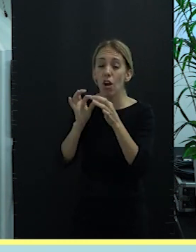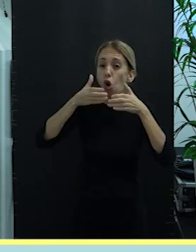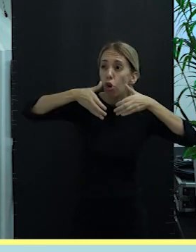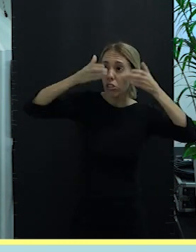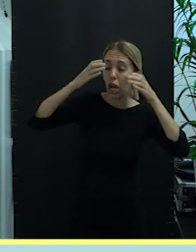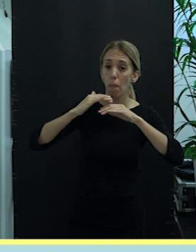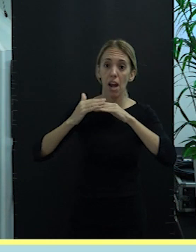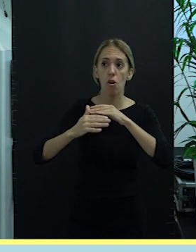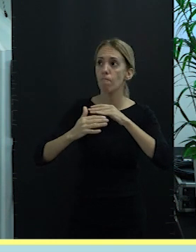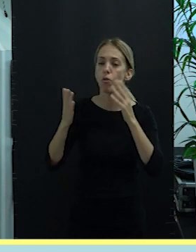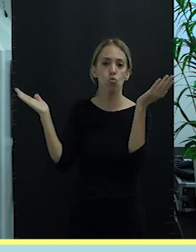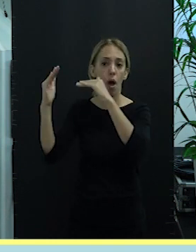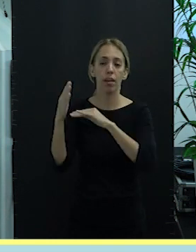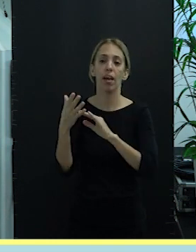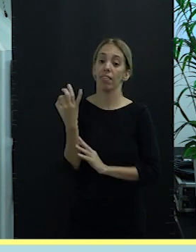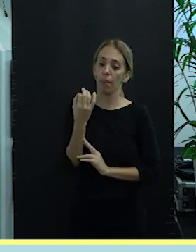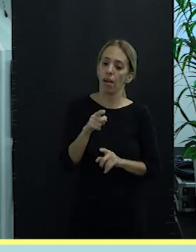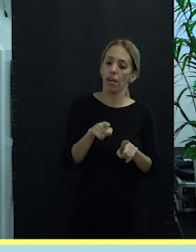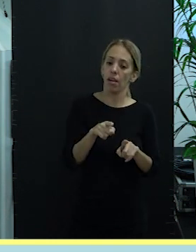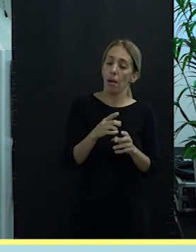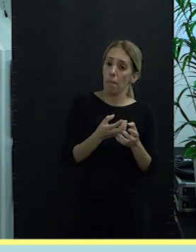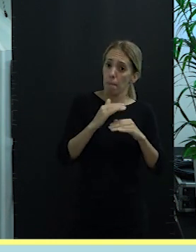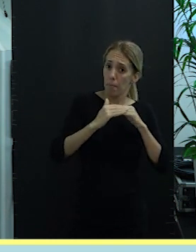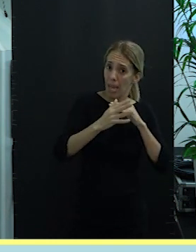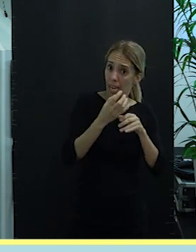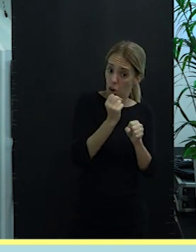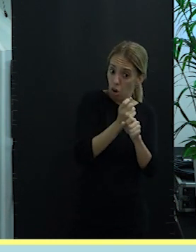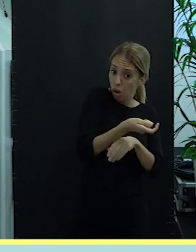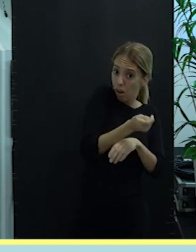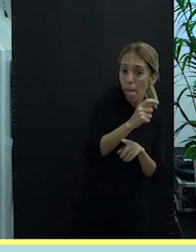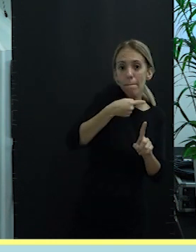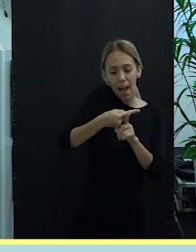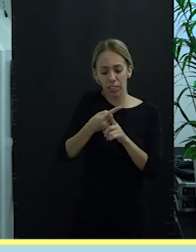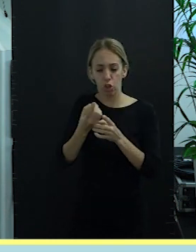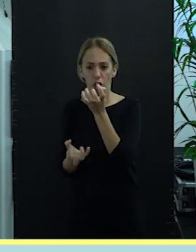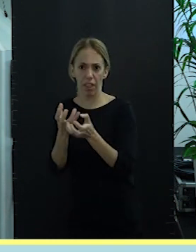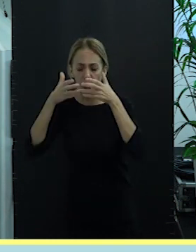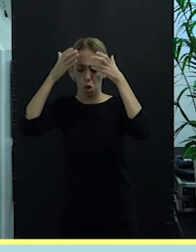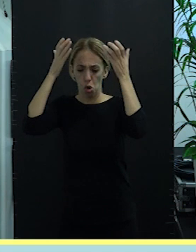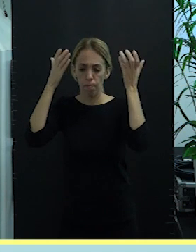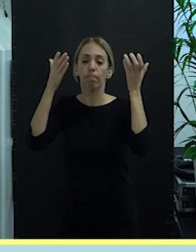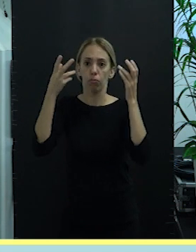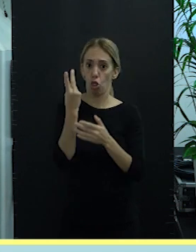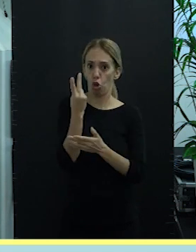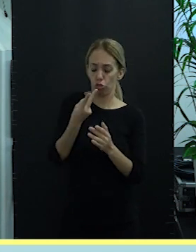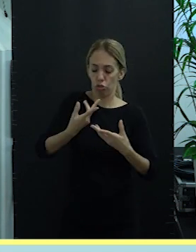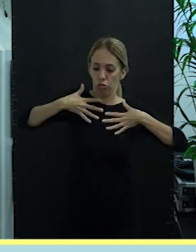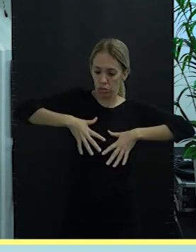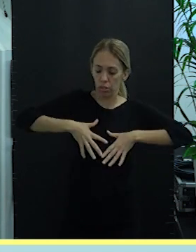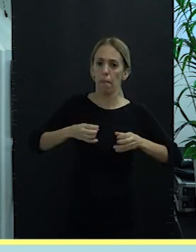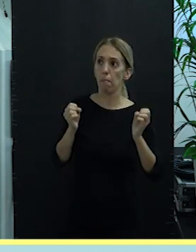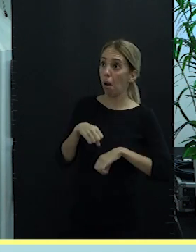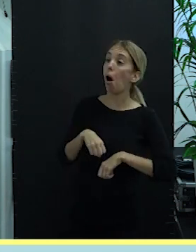marineros. Tienes que ser marinero y cocinero. Y dijimos, uy, pues entonces nosotros, hoteles de escuelas, estamos llamados a hacerlo.